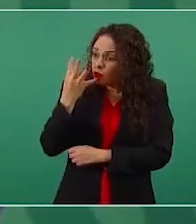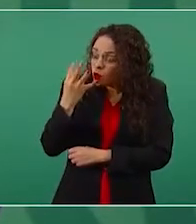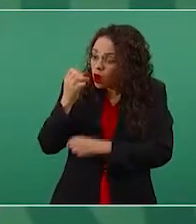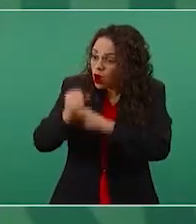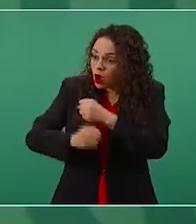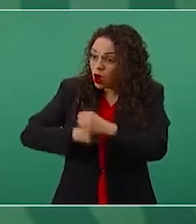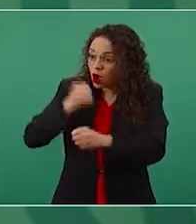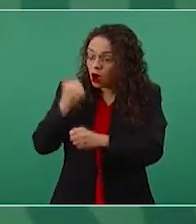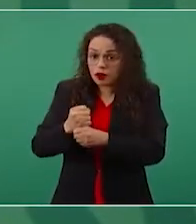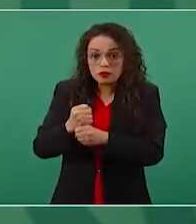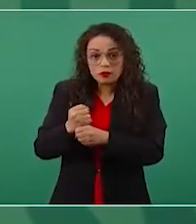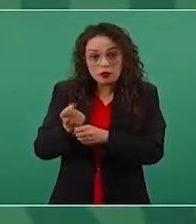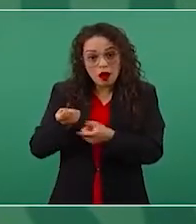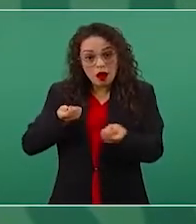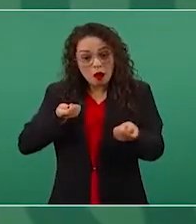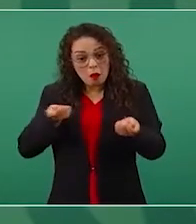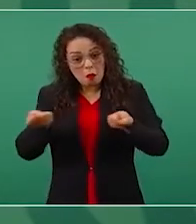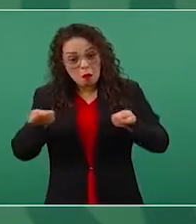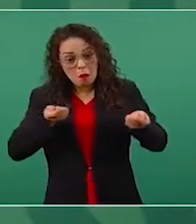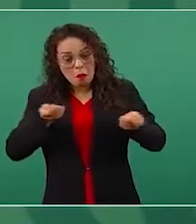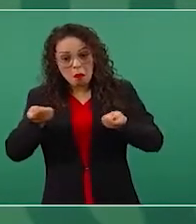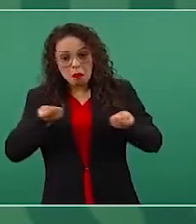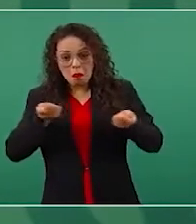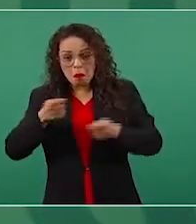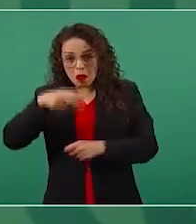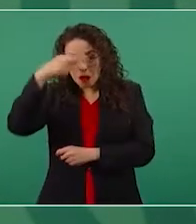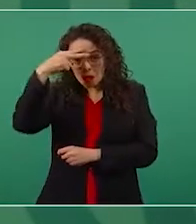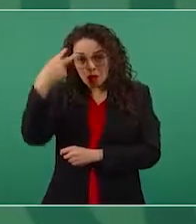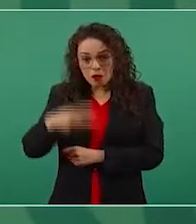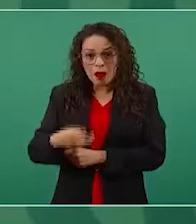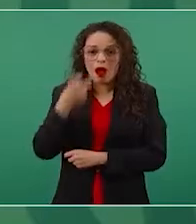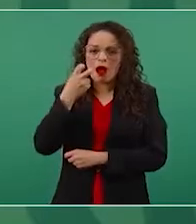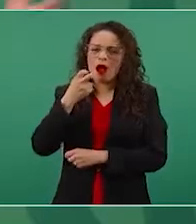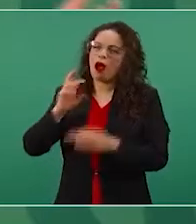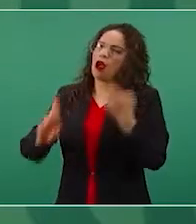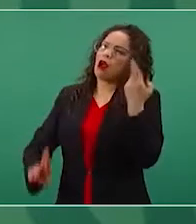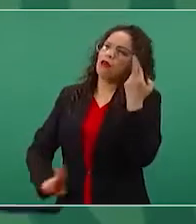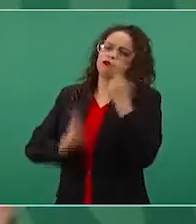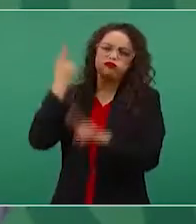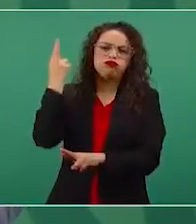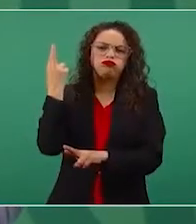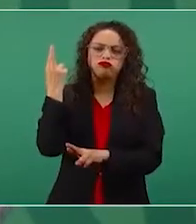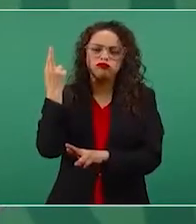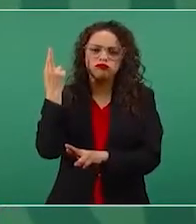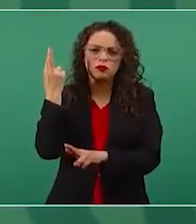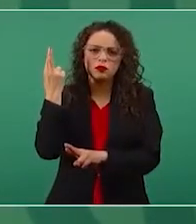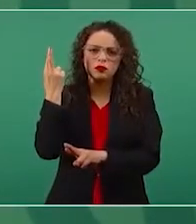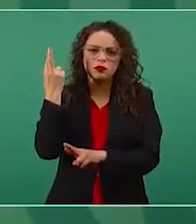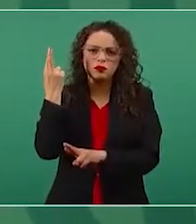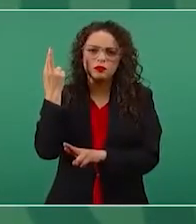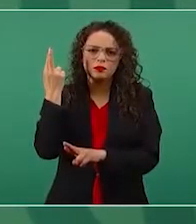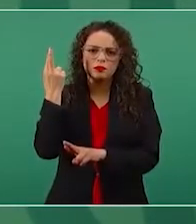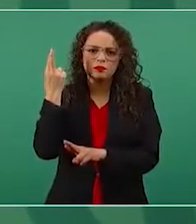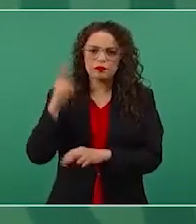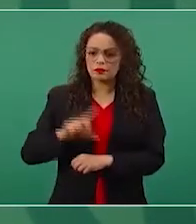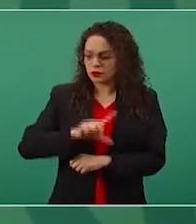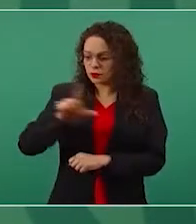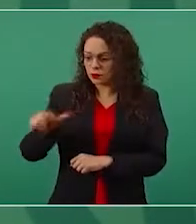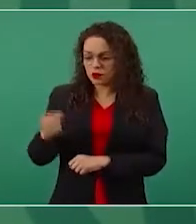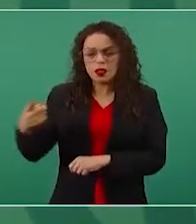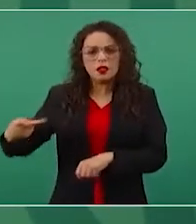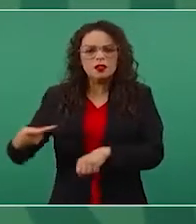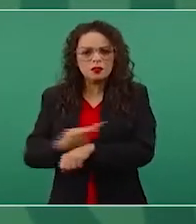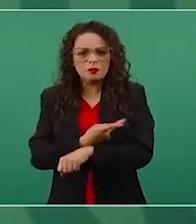dominando México. Por eso fue la revolución. Pero ¿qué sucede? No pudo la